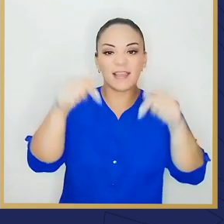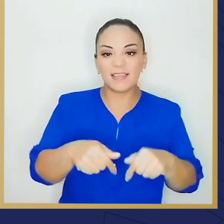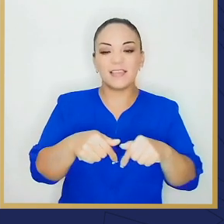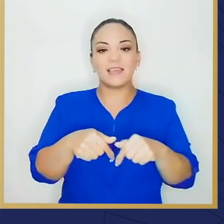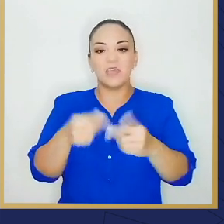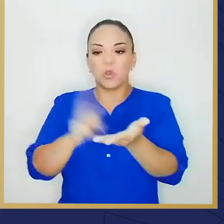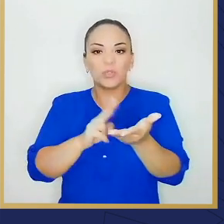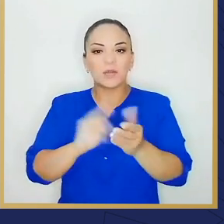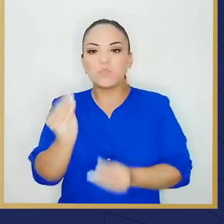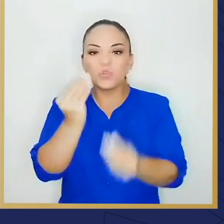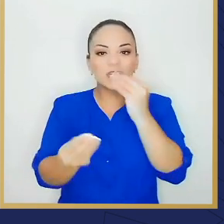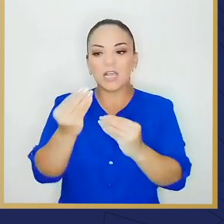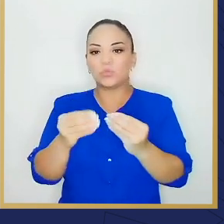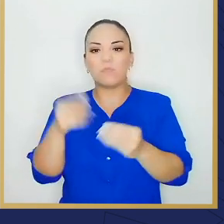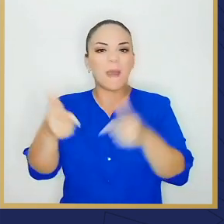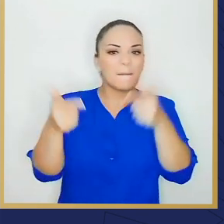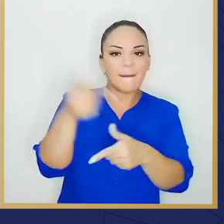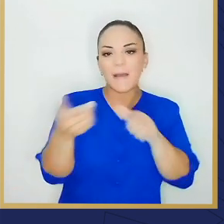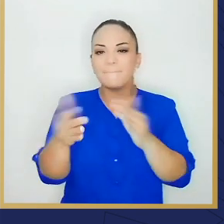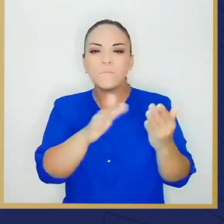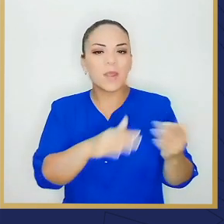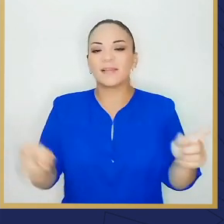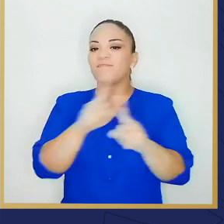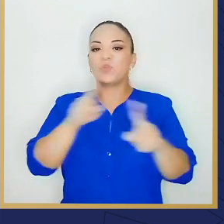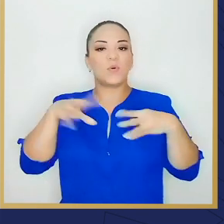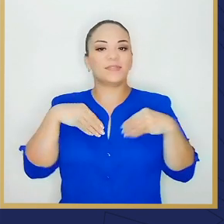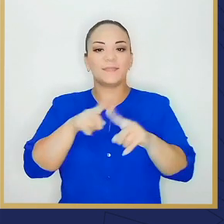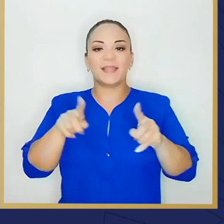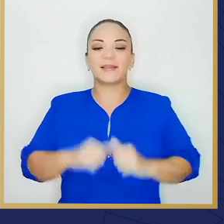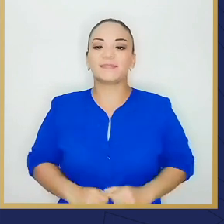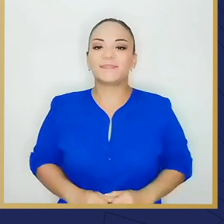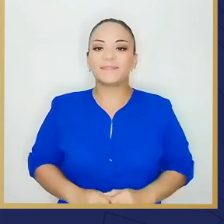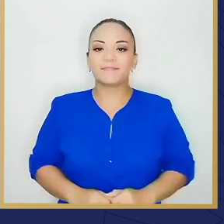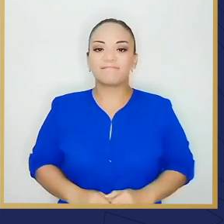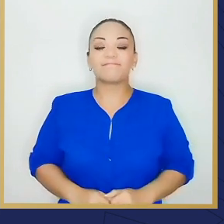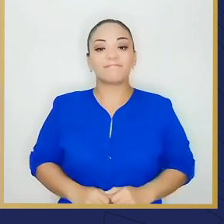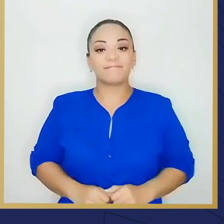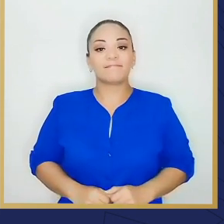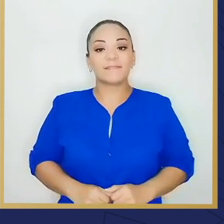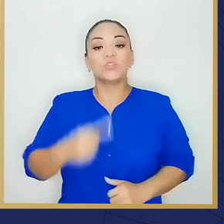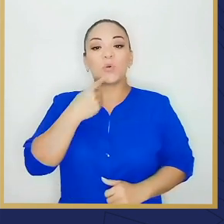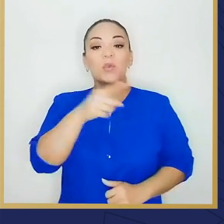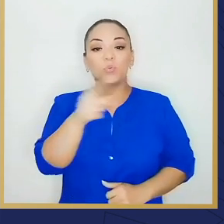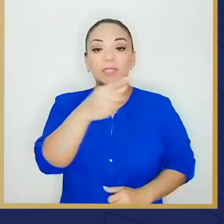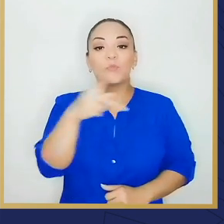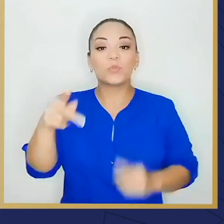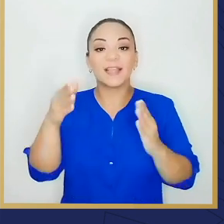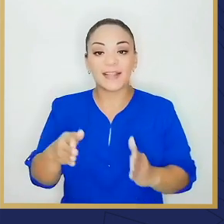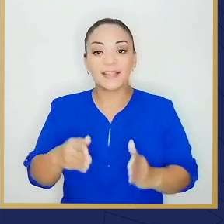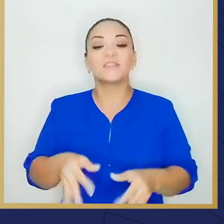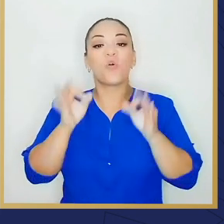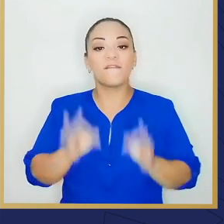poner a matarse a esos muchachos, que es inaceptable. Y les confirmo, puntarenenses,